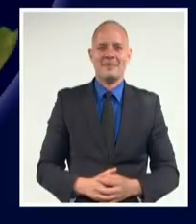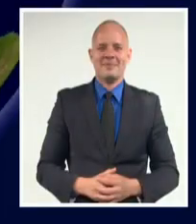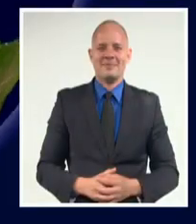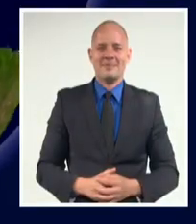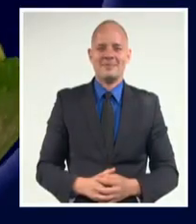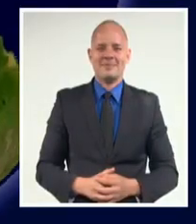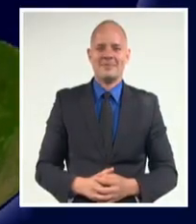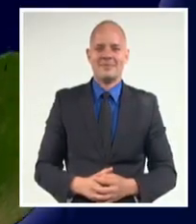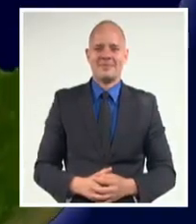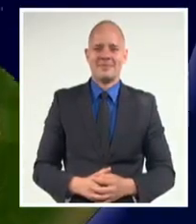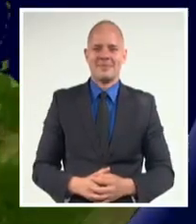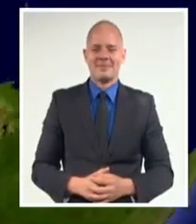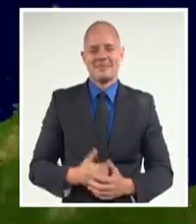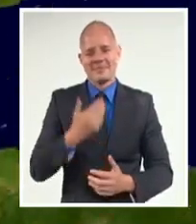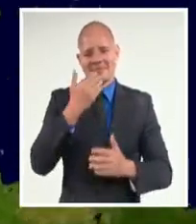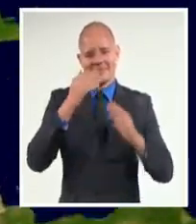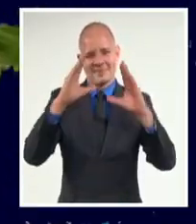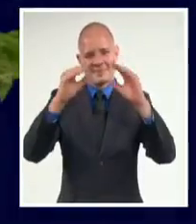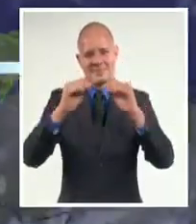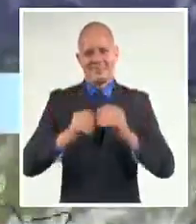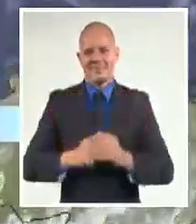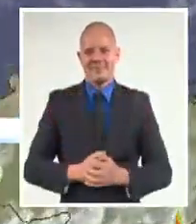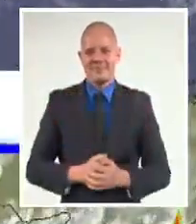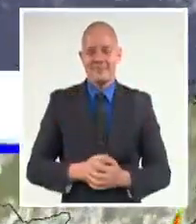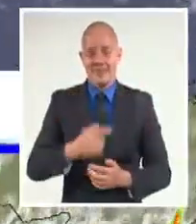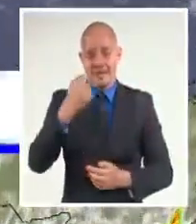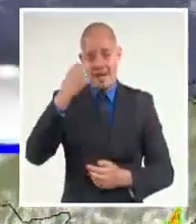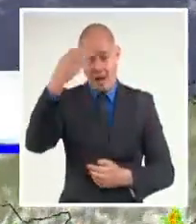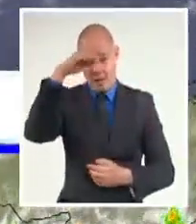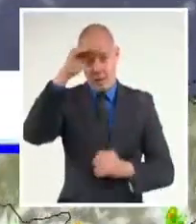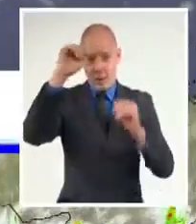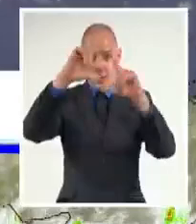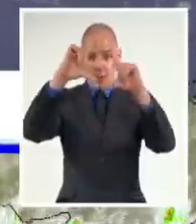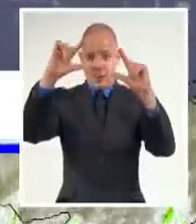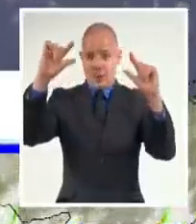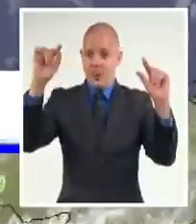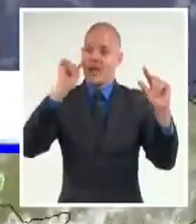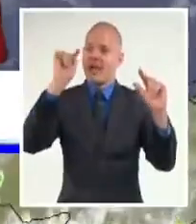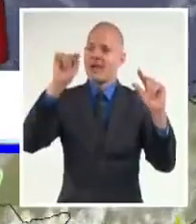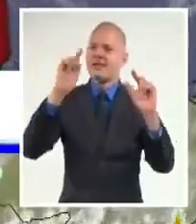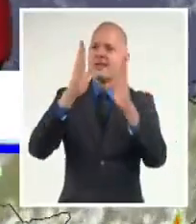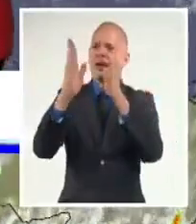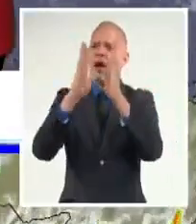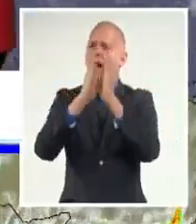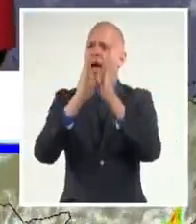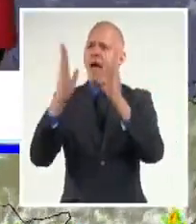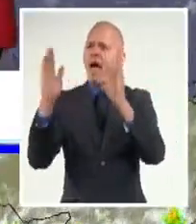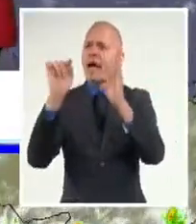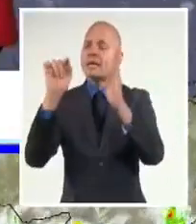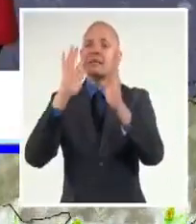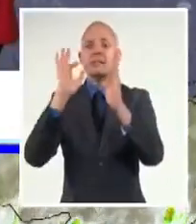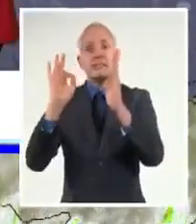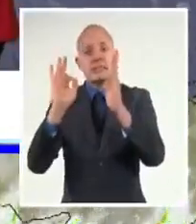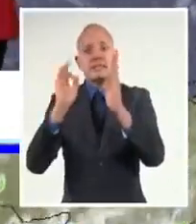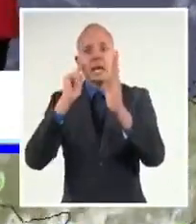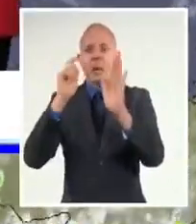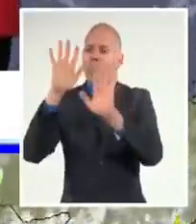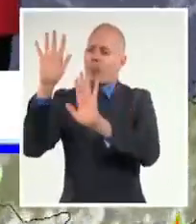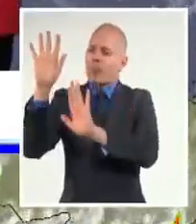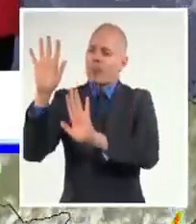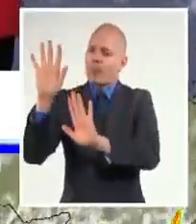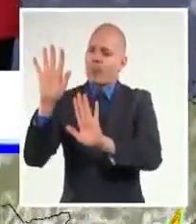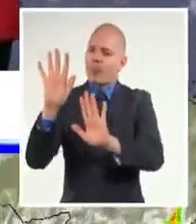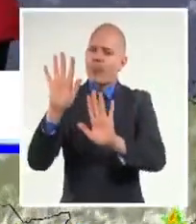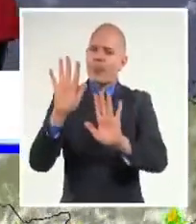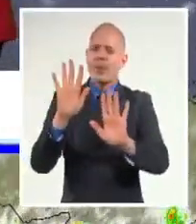Buenas noches. Las regiones occidental y central se mantienen bajo la influencia de las altas presiones continentales migratorias con un